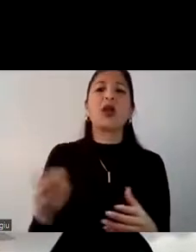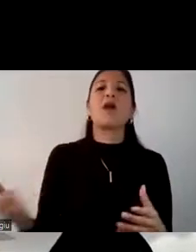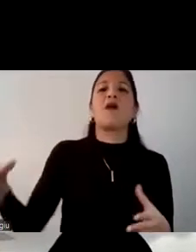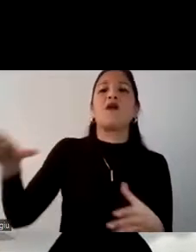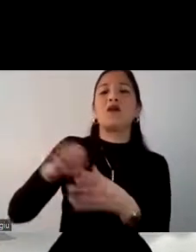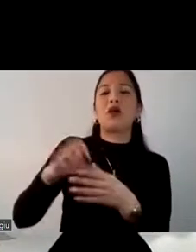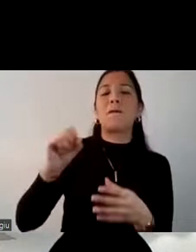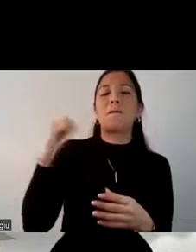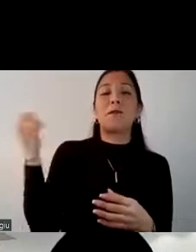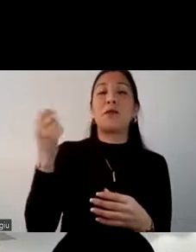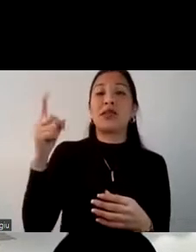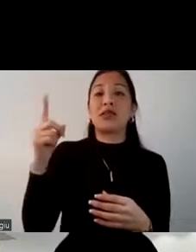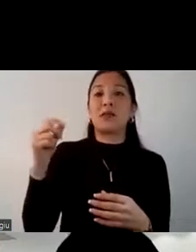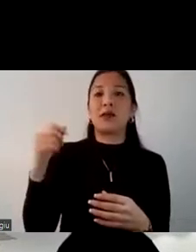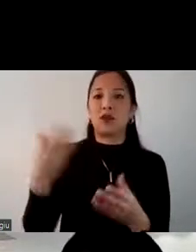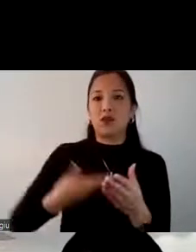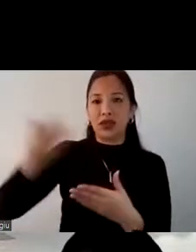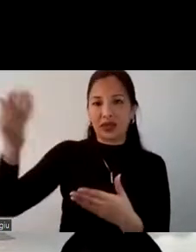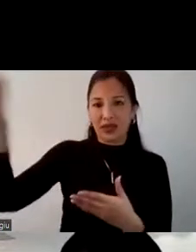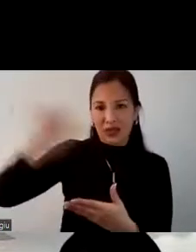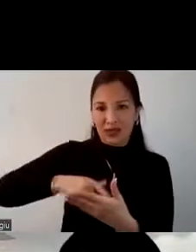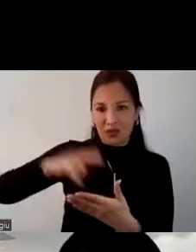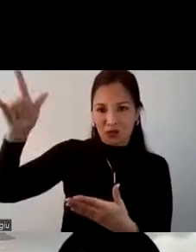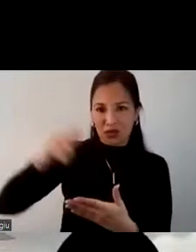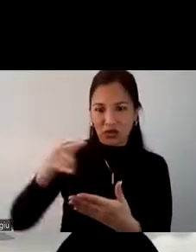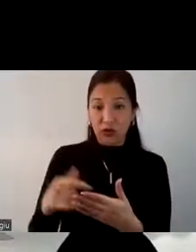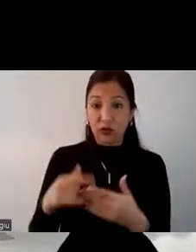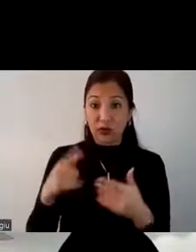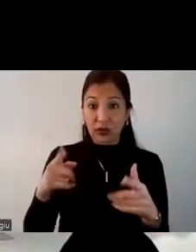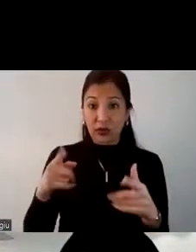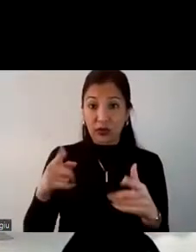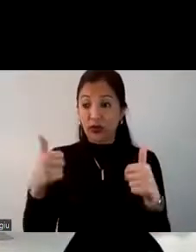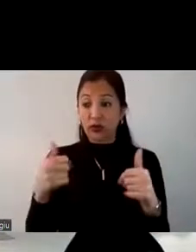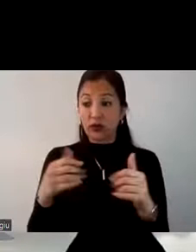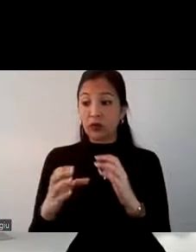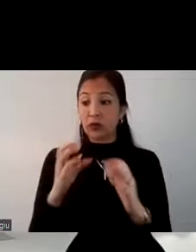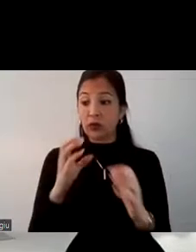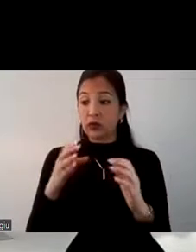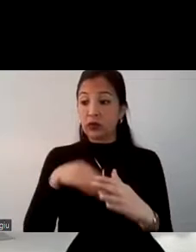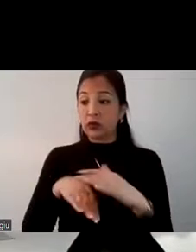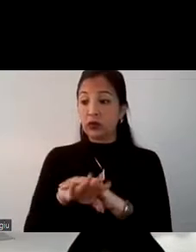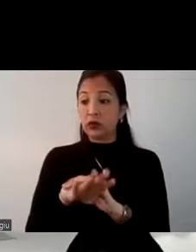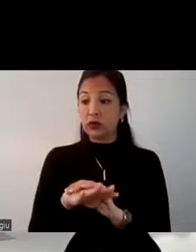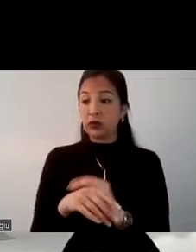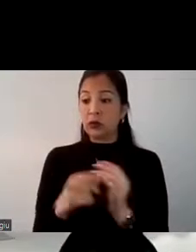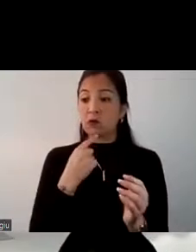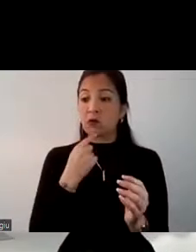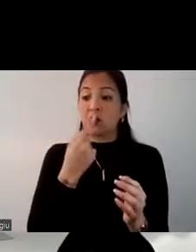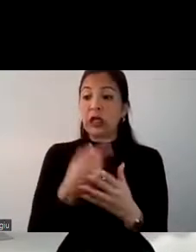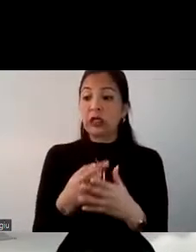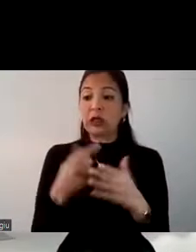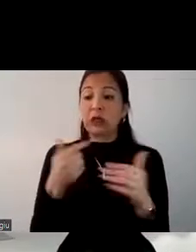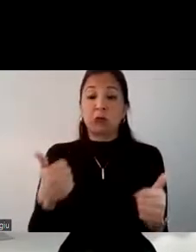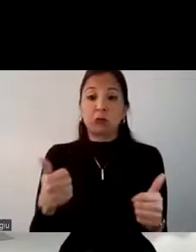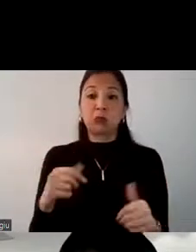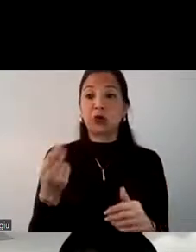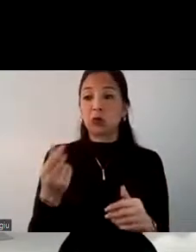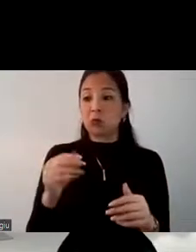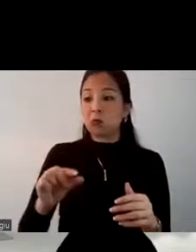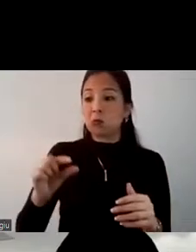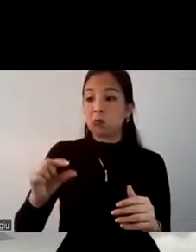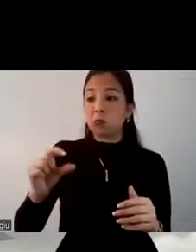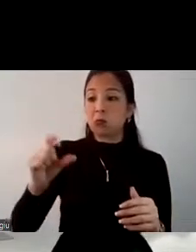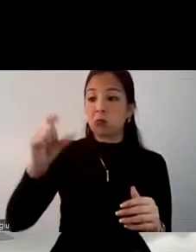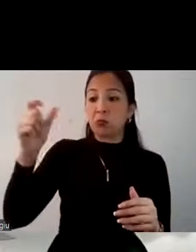exportación. Entonces ahí ya tendrían un punto a favor y mejores ingresos. Y podríamos decir que la situación económica se vendría